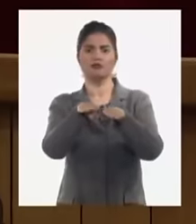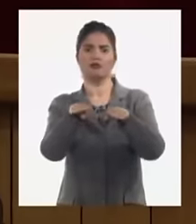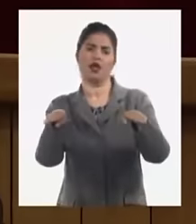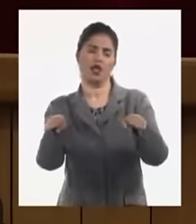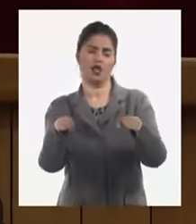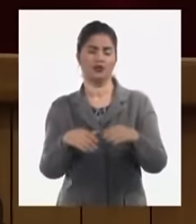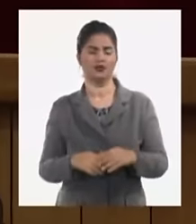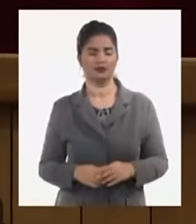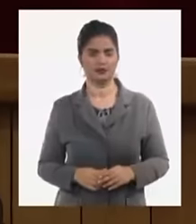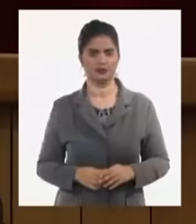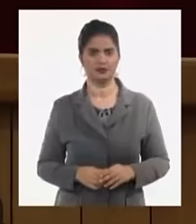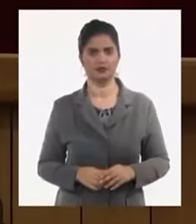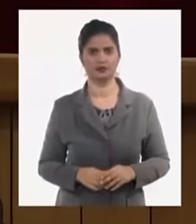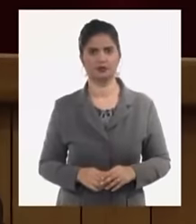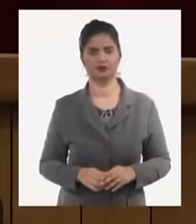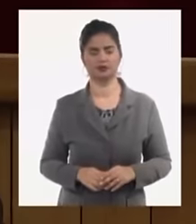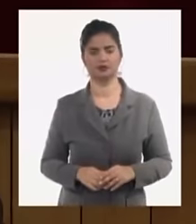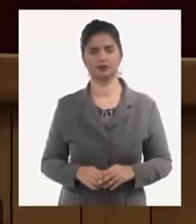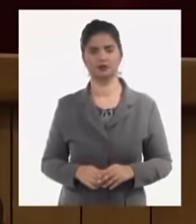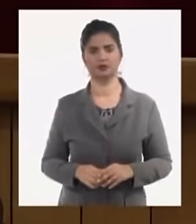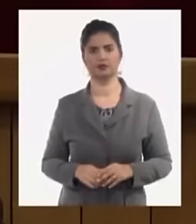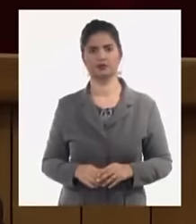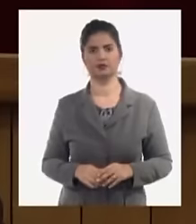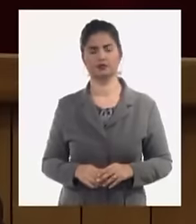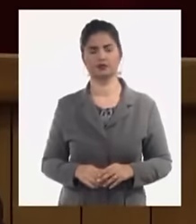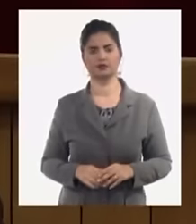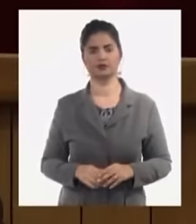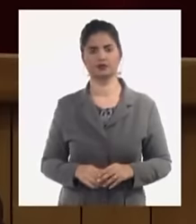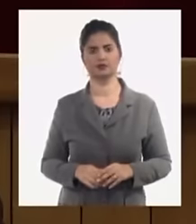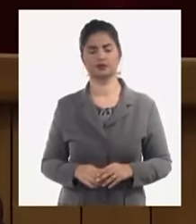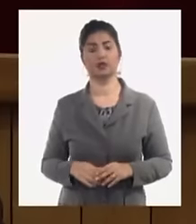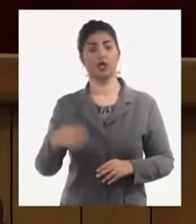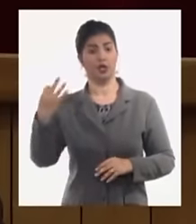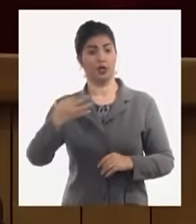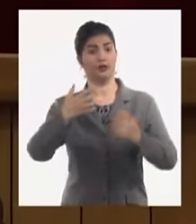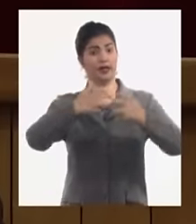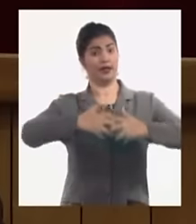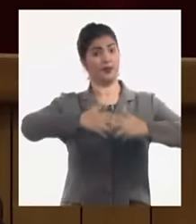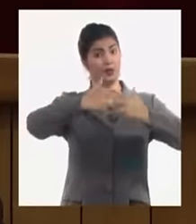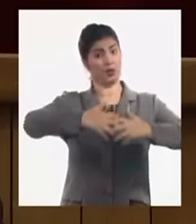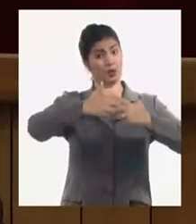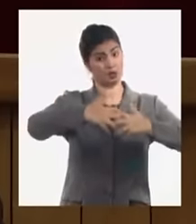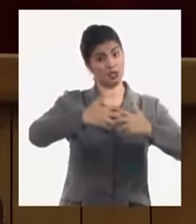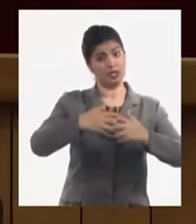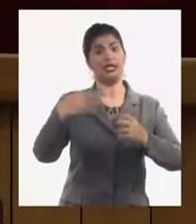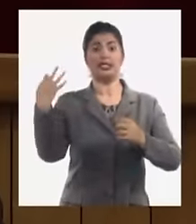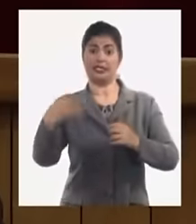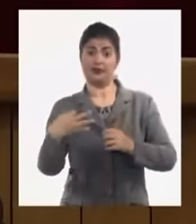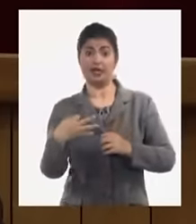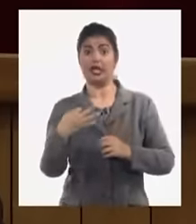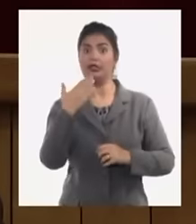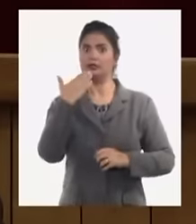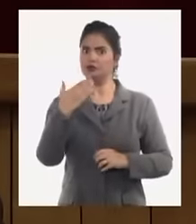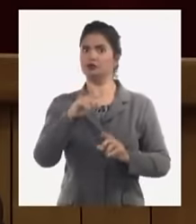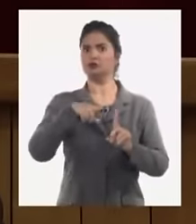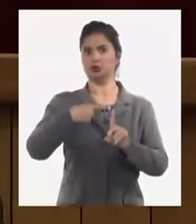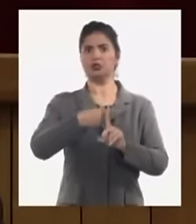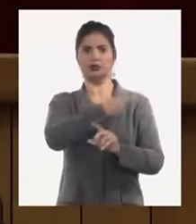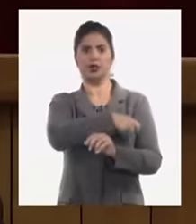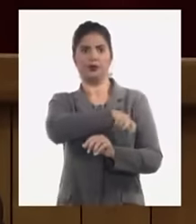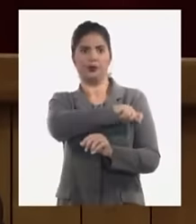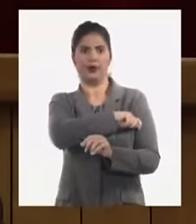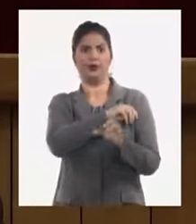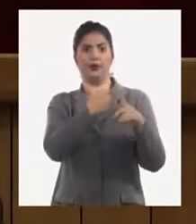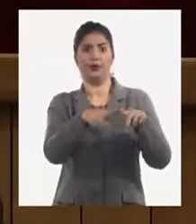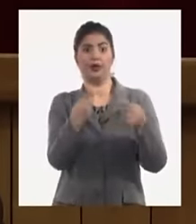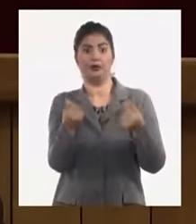y se estimule a través de los impuestos los que de verdad producen y los que de verdad impacta más en la población pero no favoreceremos